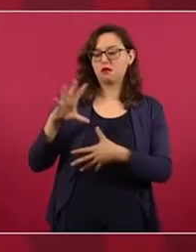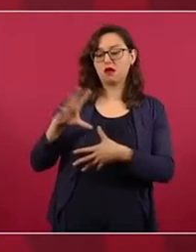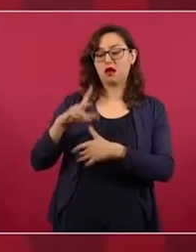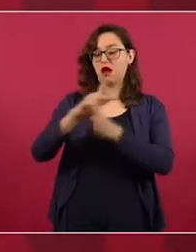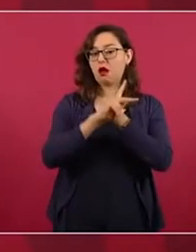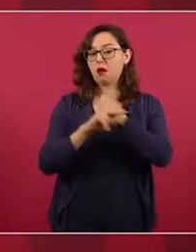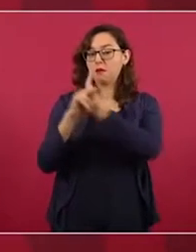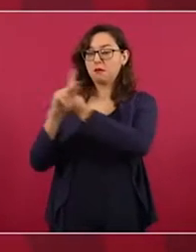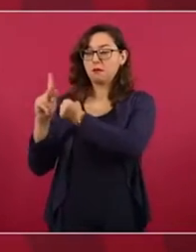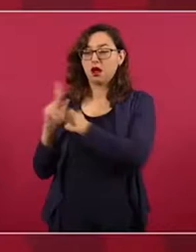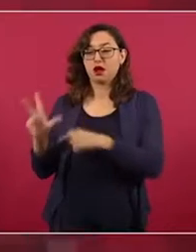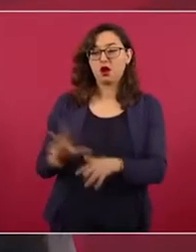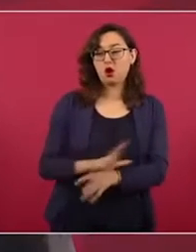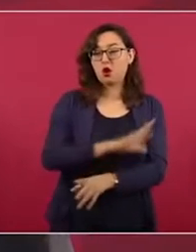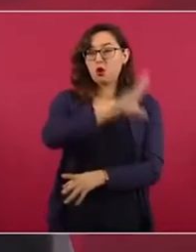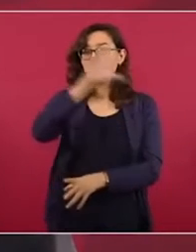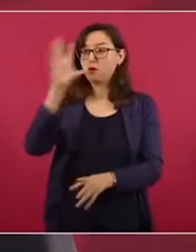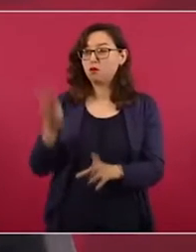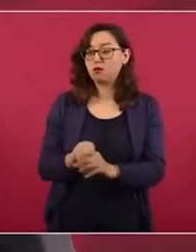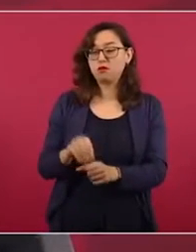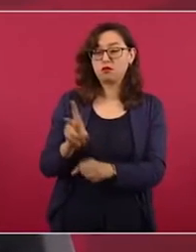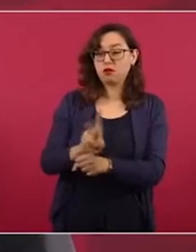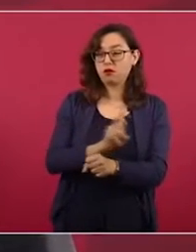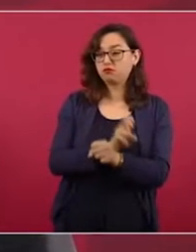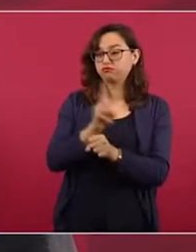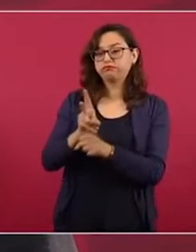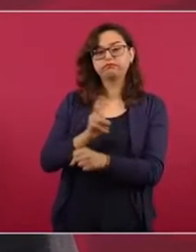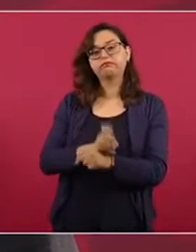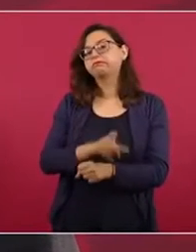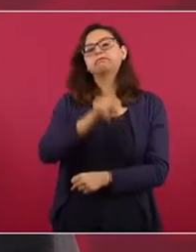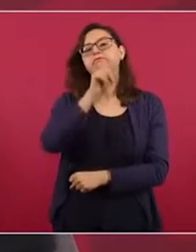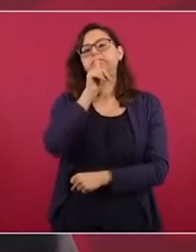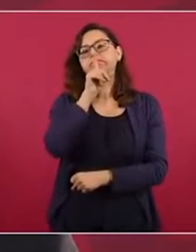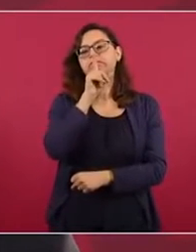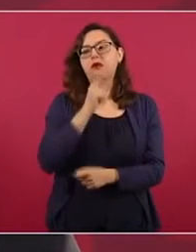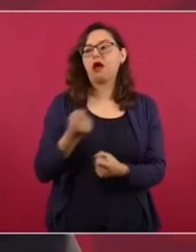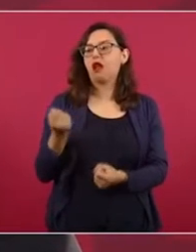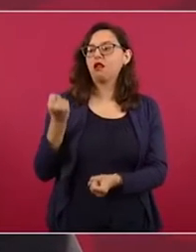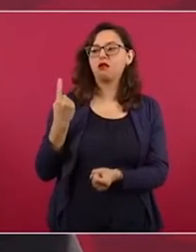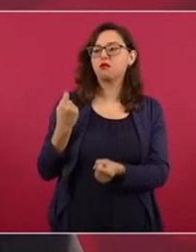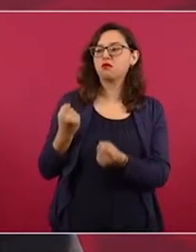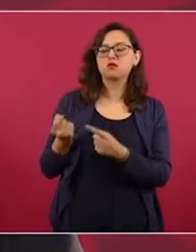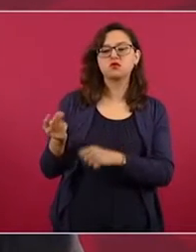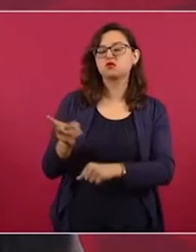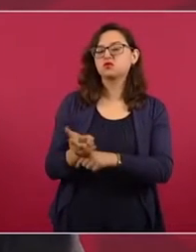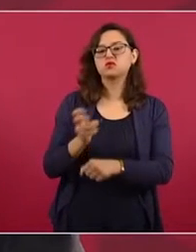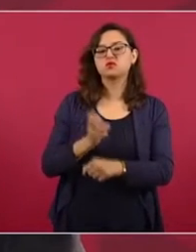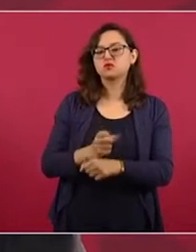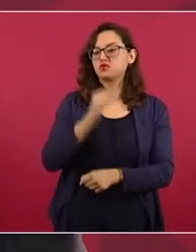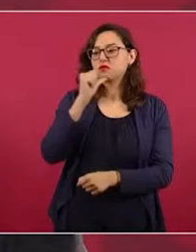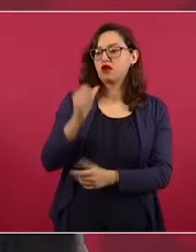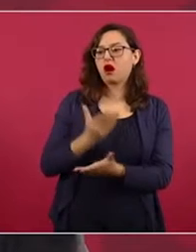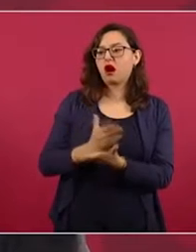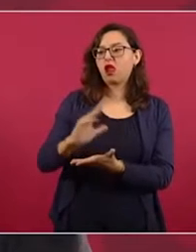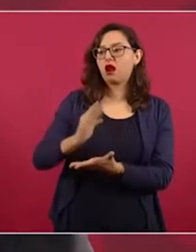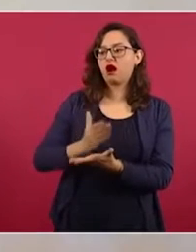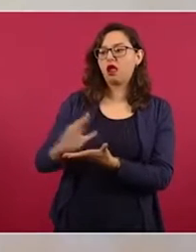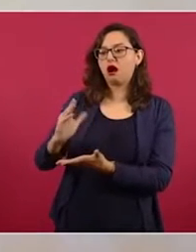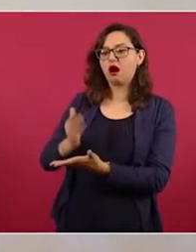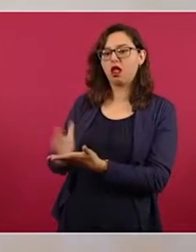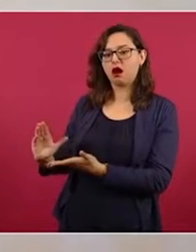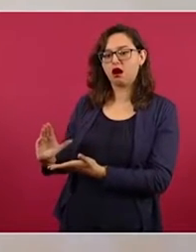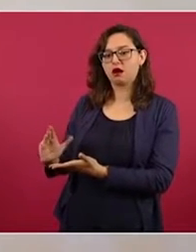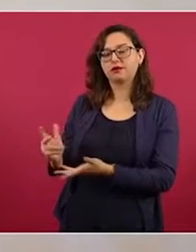de América, y yo